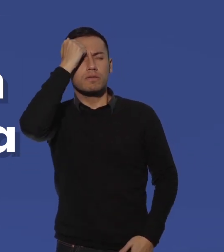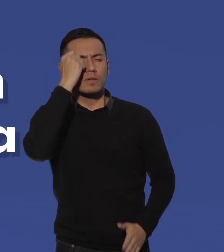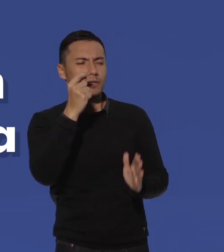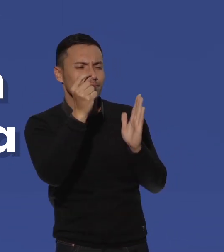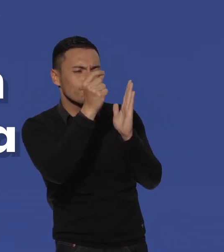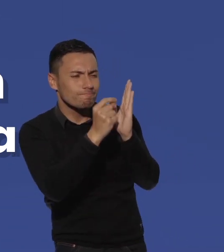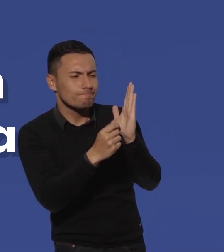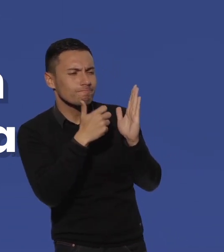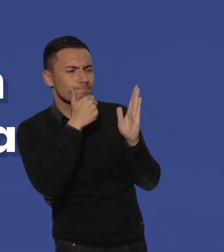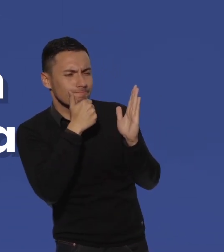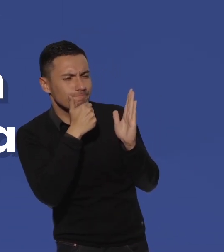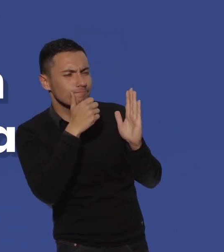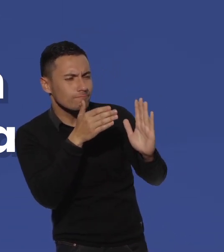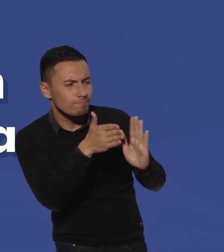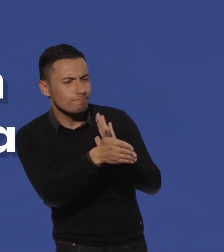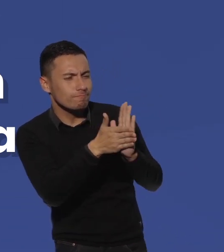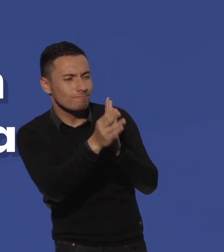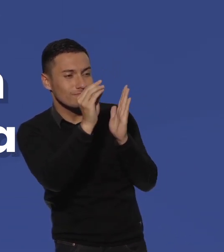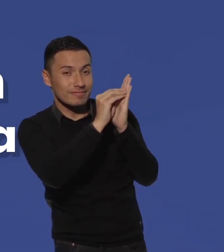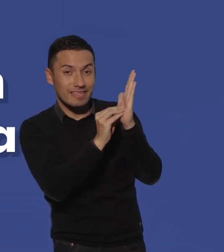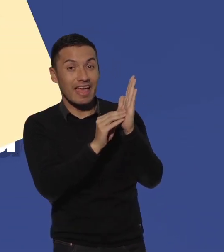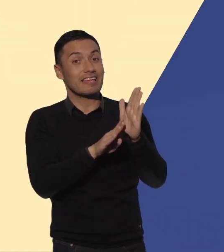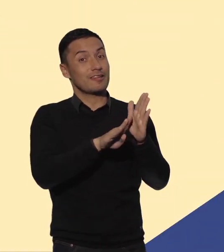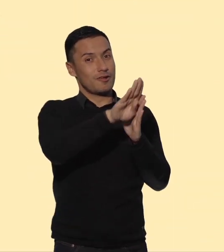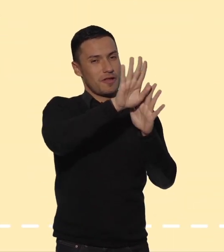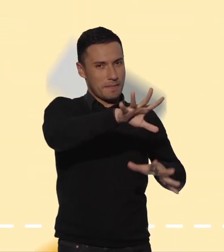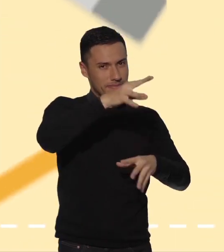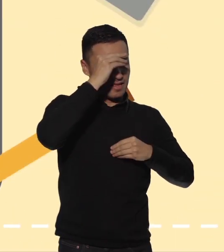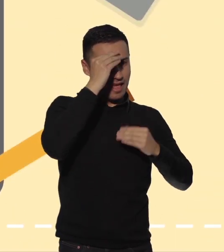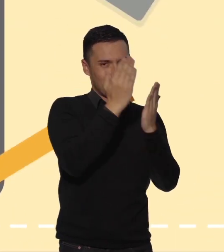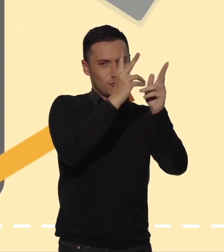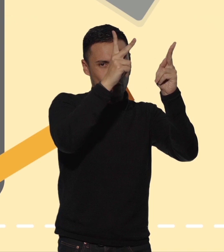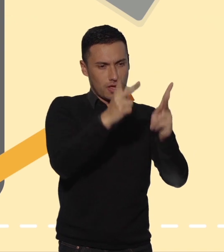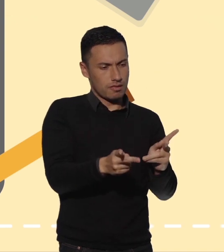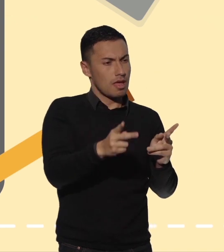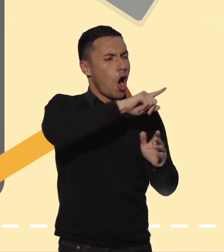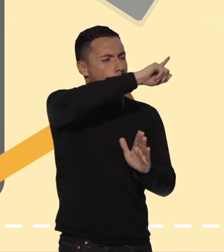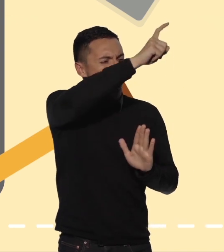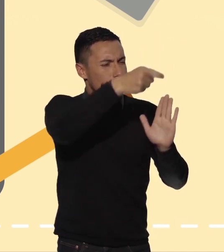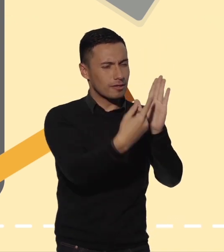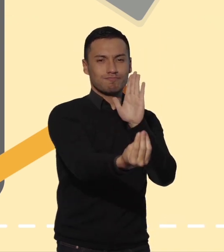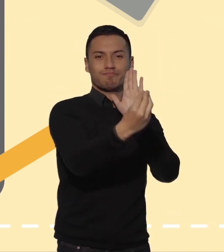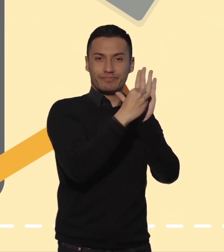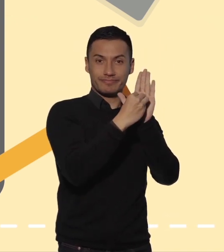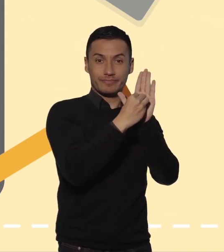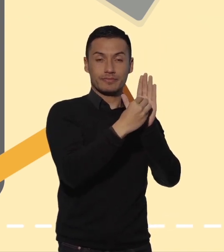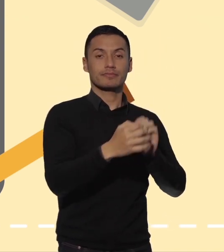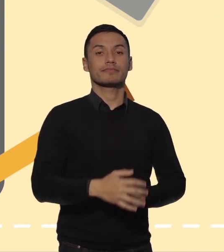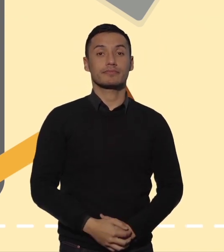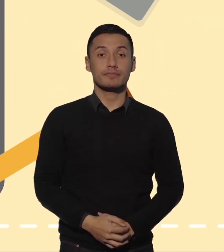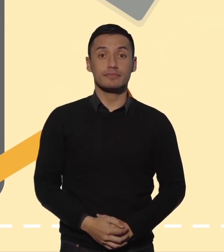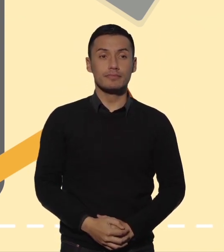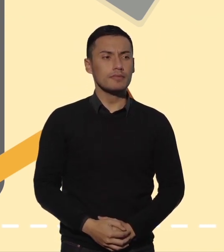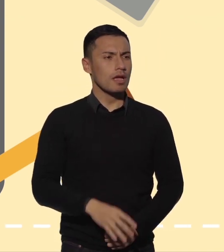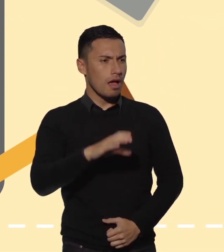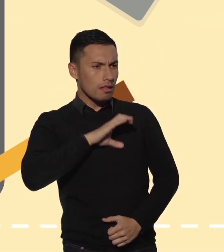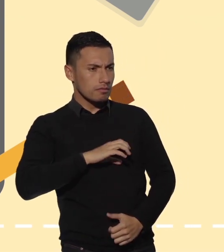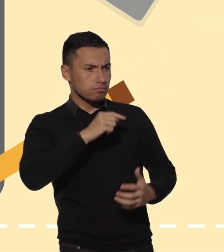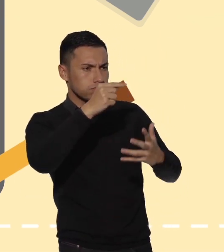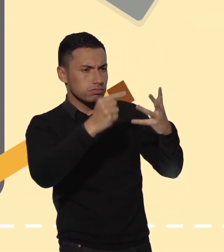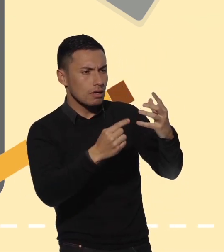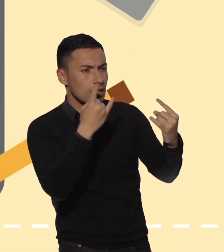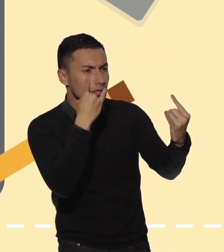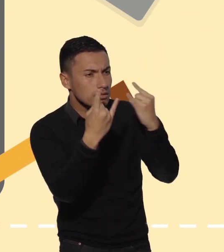valoración pedagógica que incluya información sobre el desarrollo y aprendizaje del estudiante de manera integral. Asimismo, se resalte las